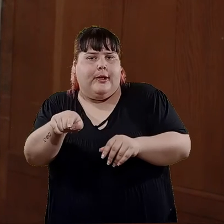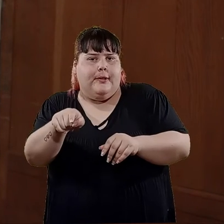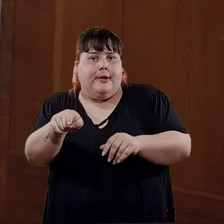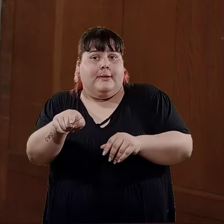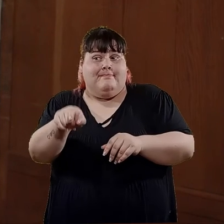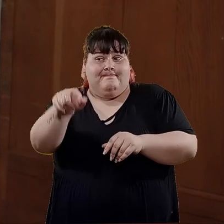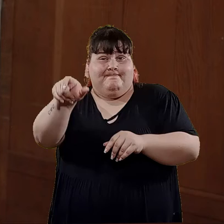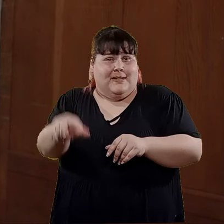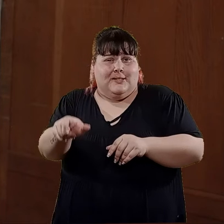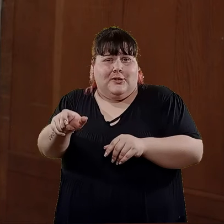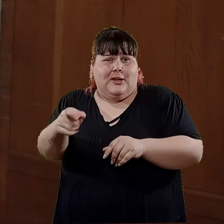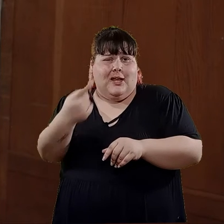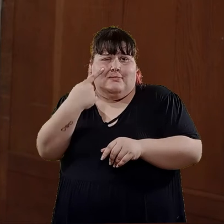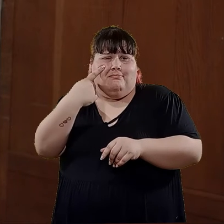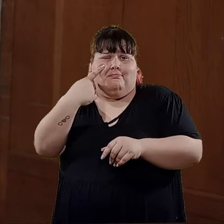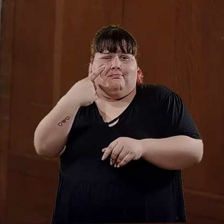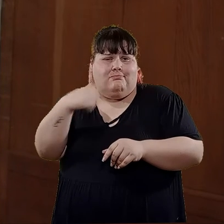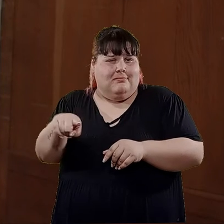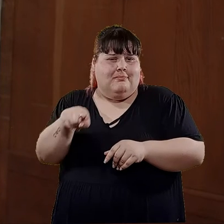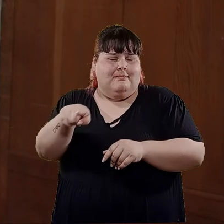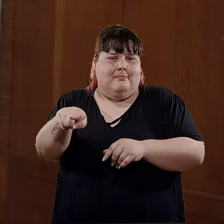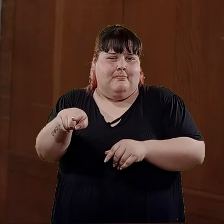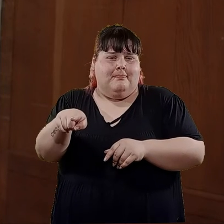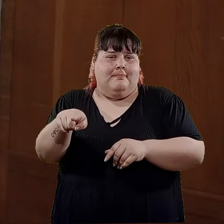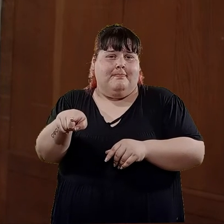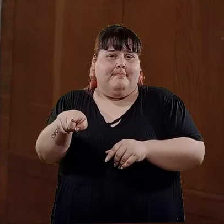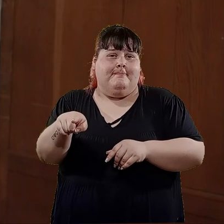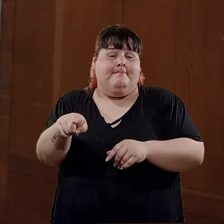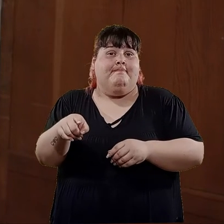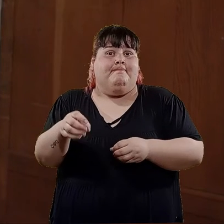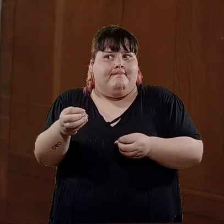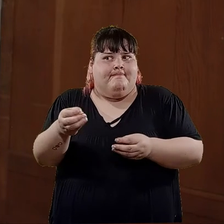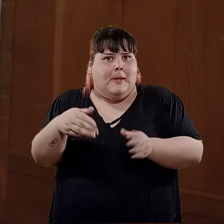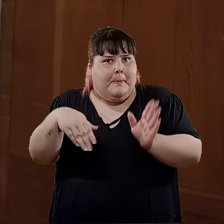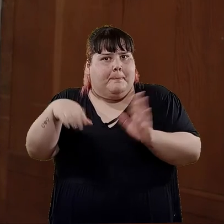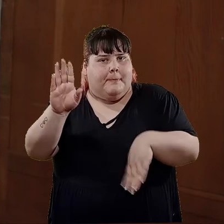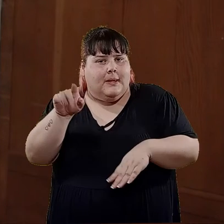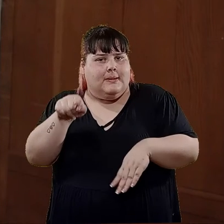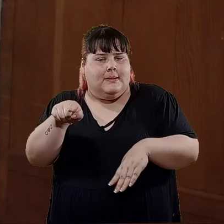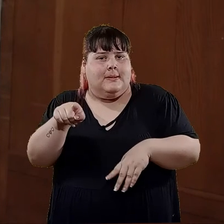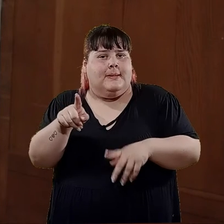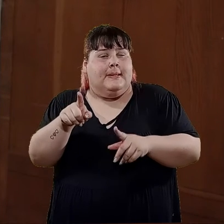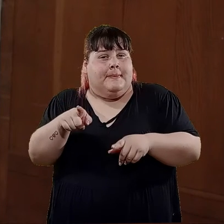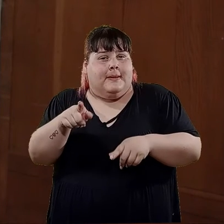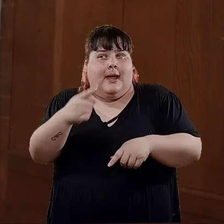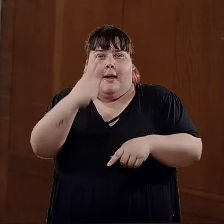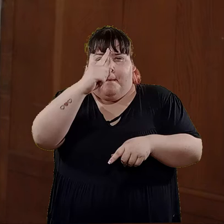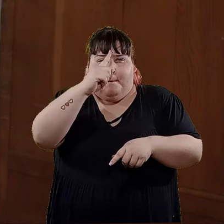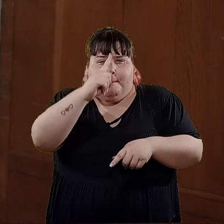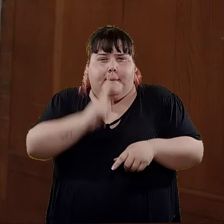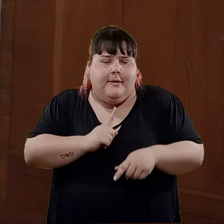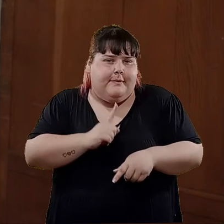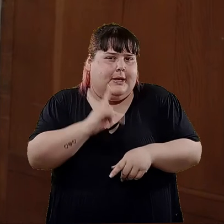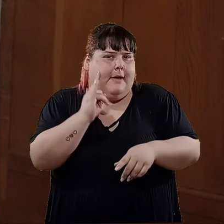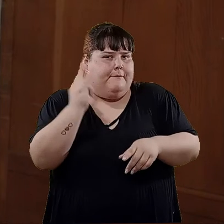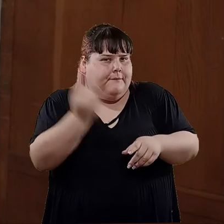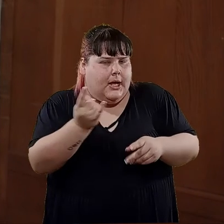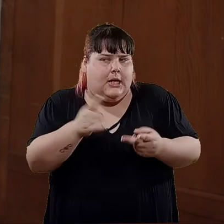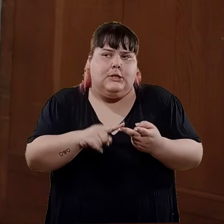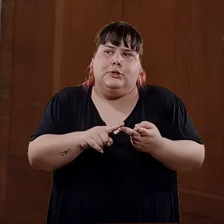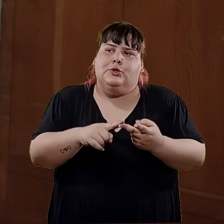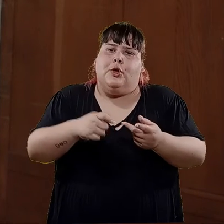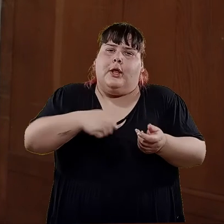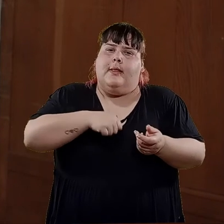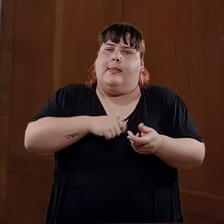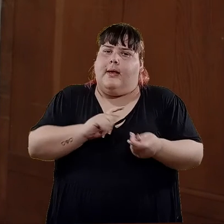computadora, la mayoría de personas son desconocidas. Y muchas veces también existen los perfiles falsos, los